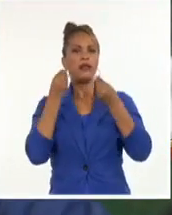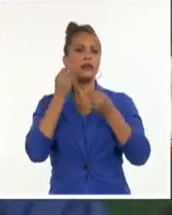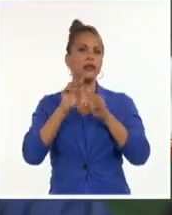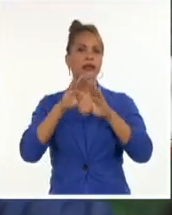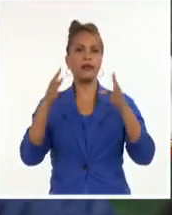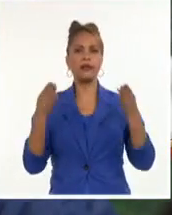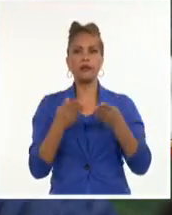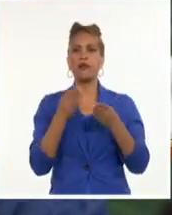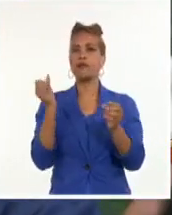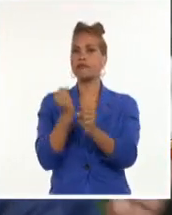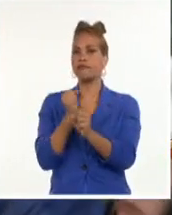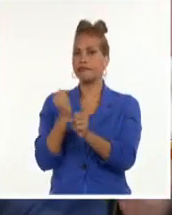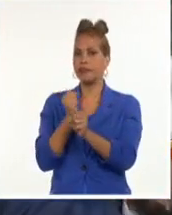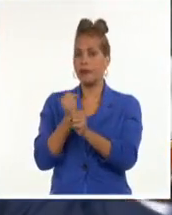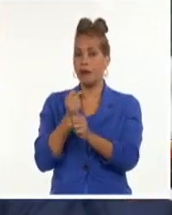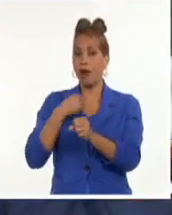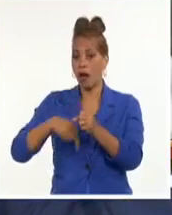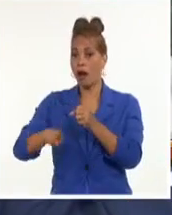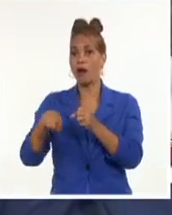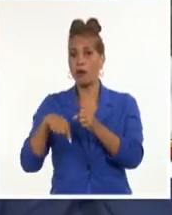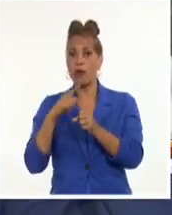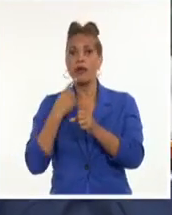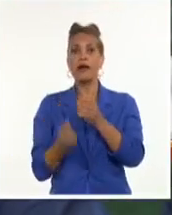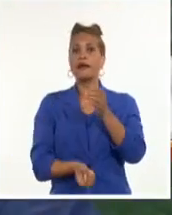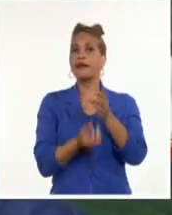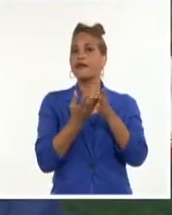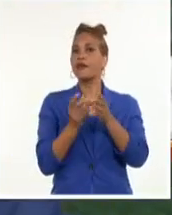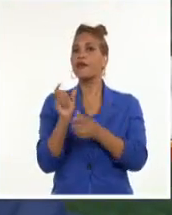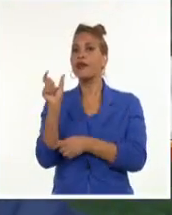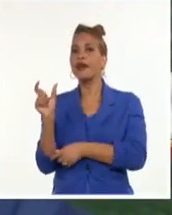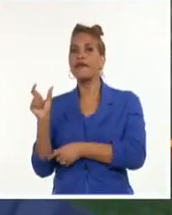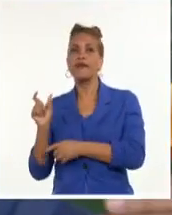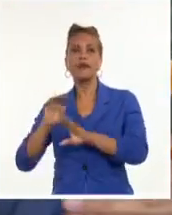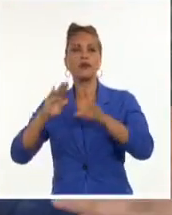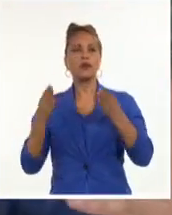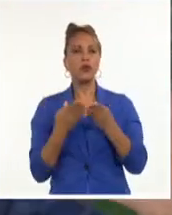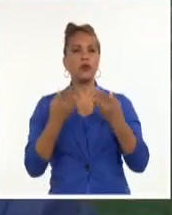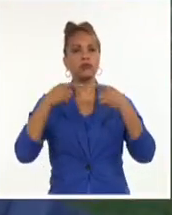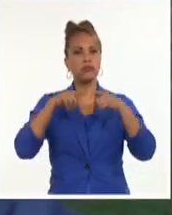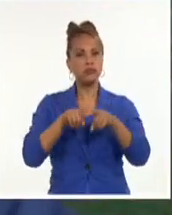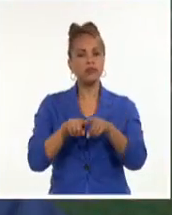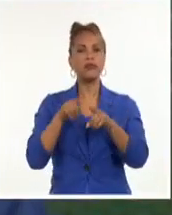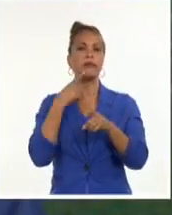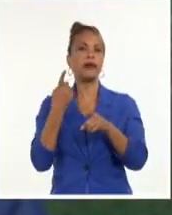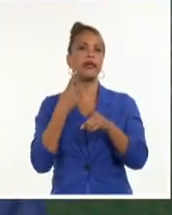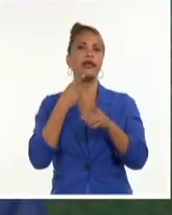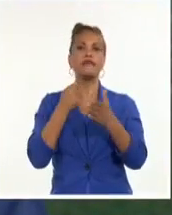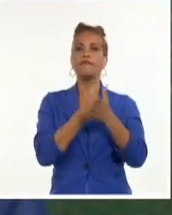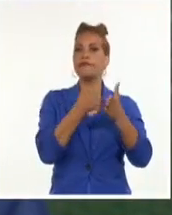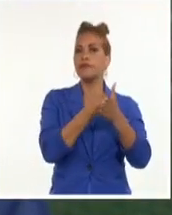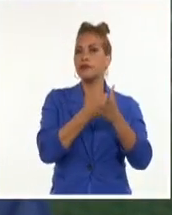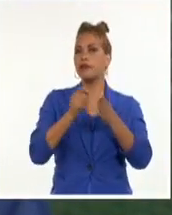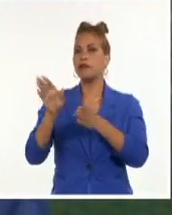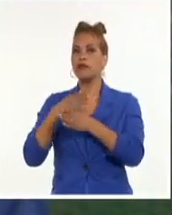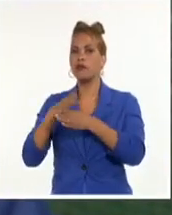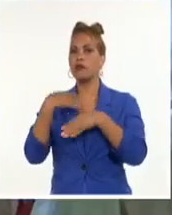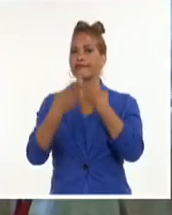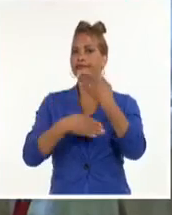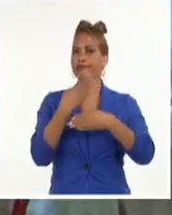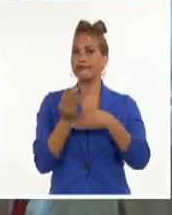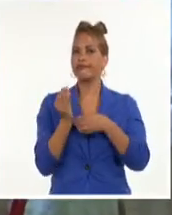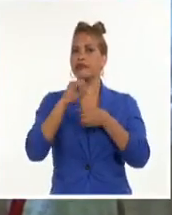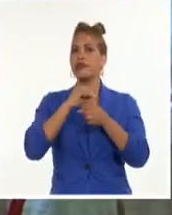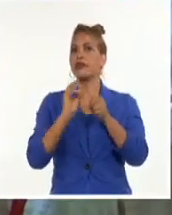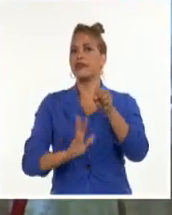de la coyuntura actual y la creación de estrategias conjuntas para enfrentar las adversas condiciones de la